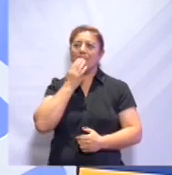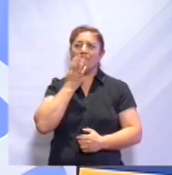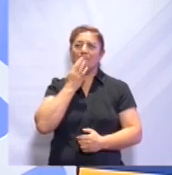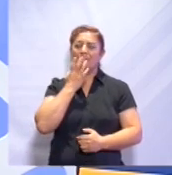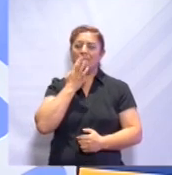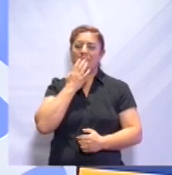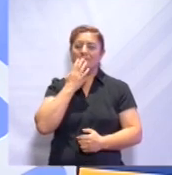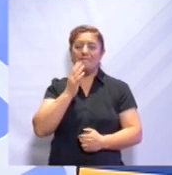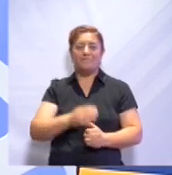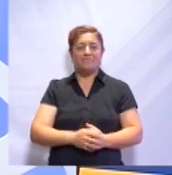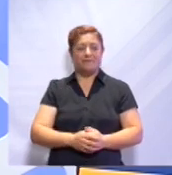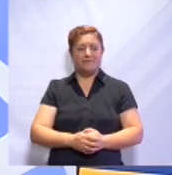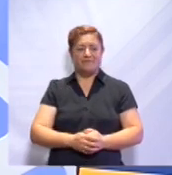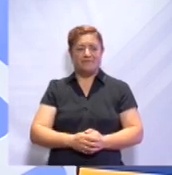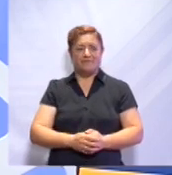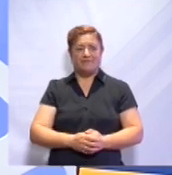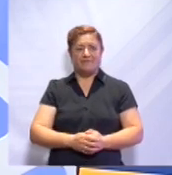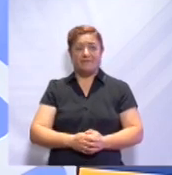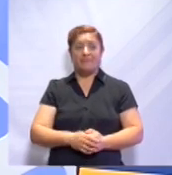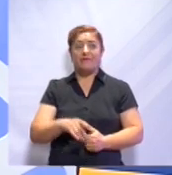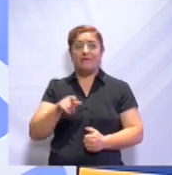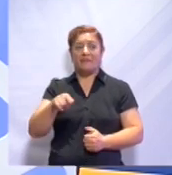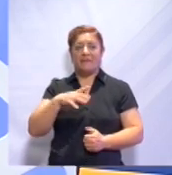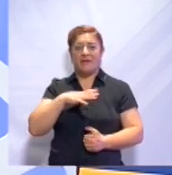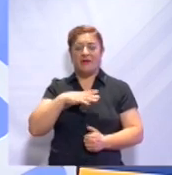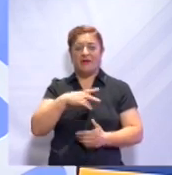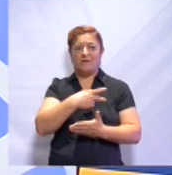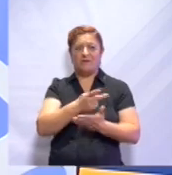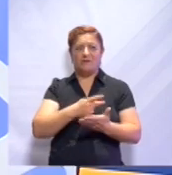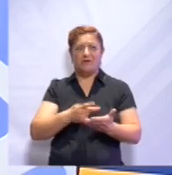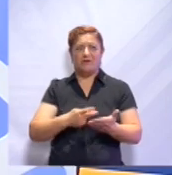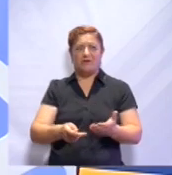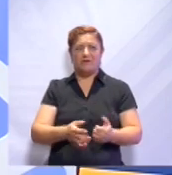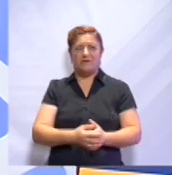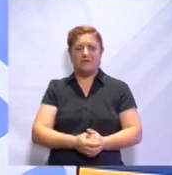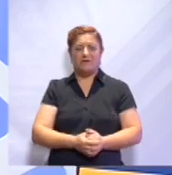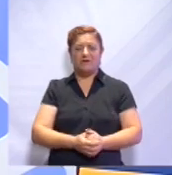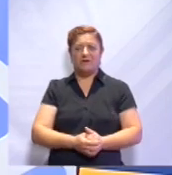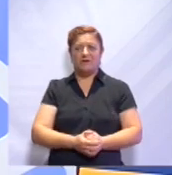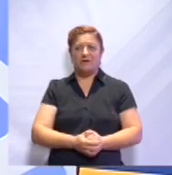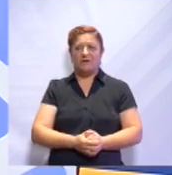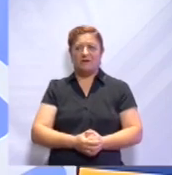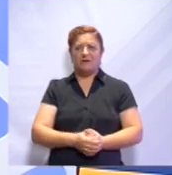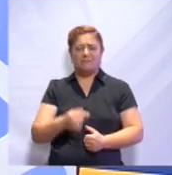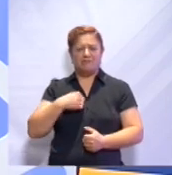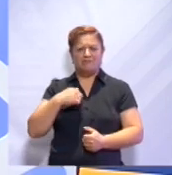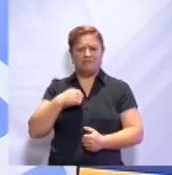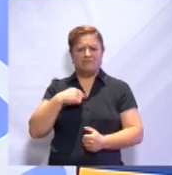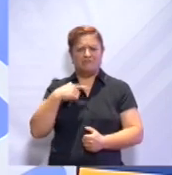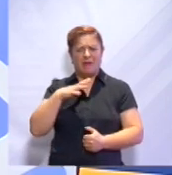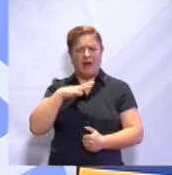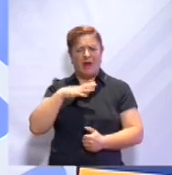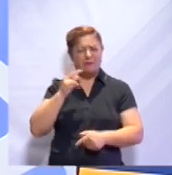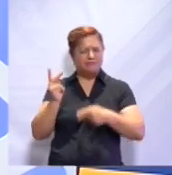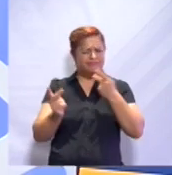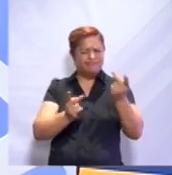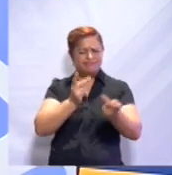Es que al ver el programa, se me surgió una pregunta.